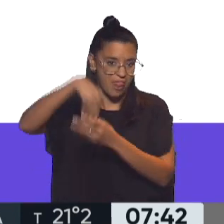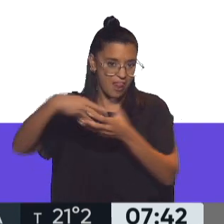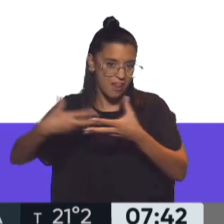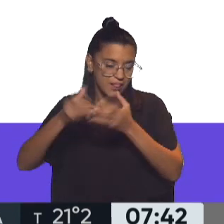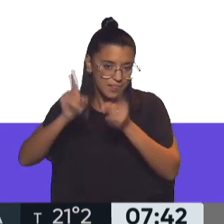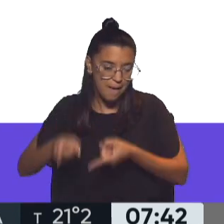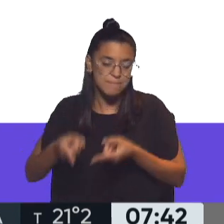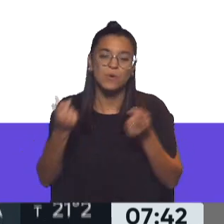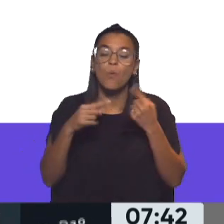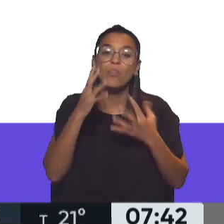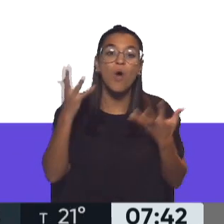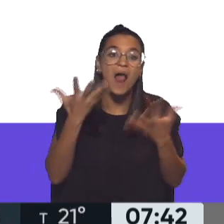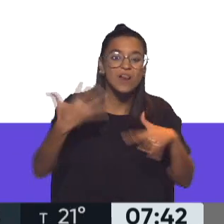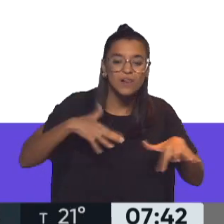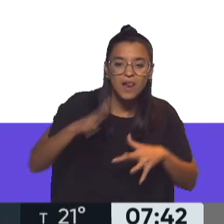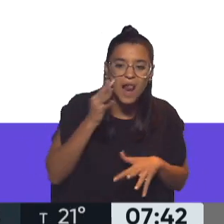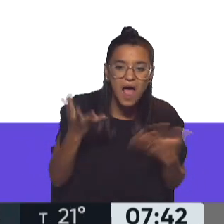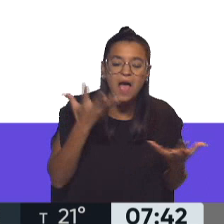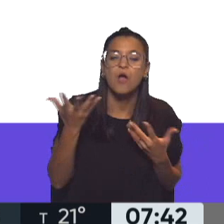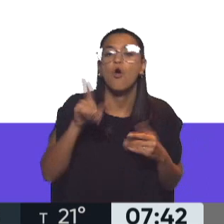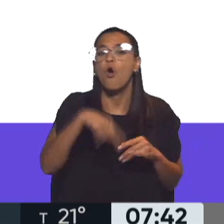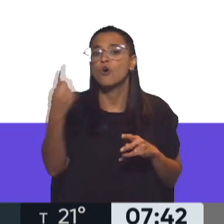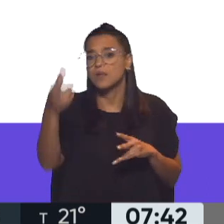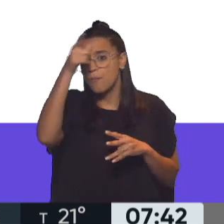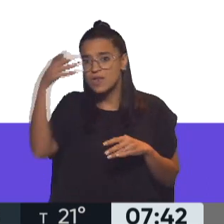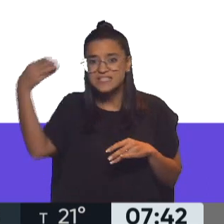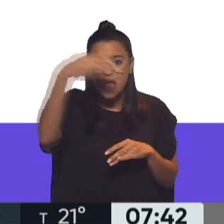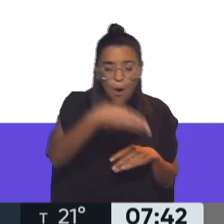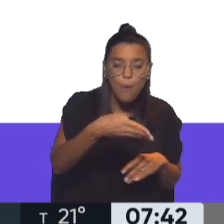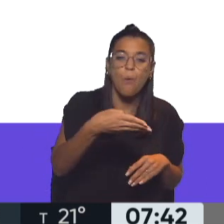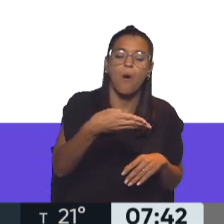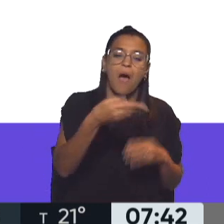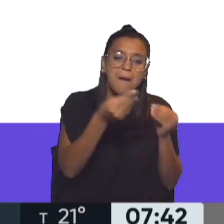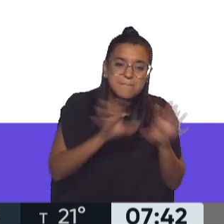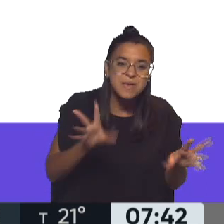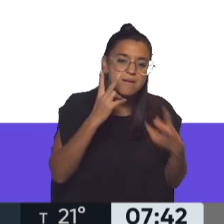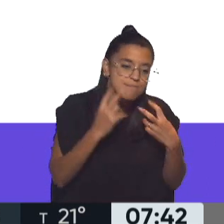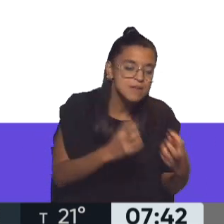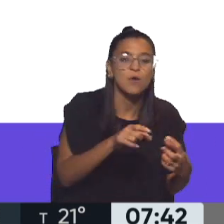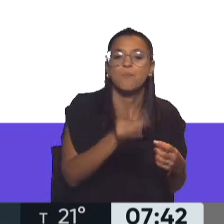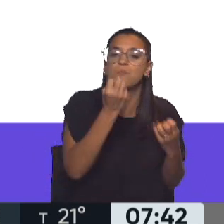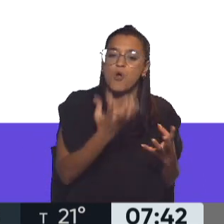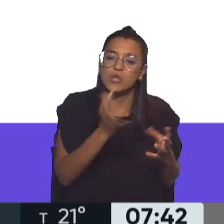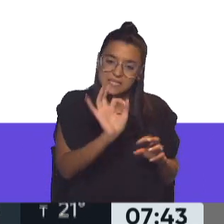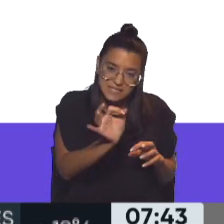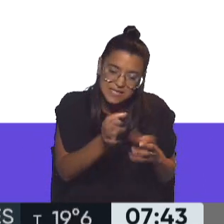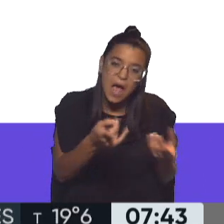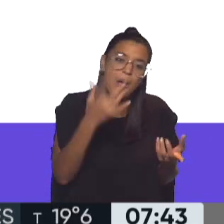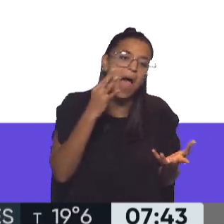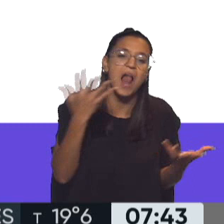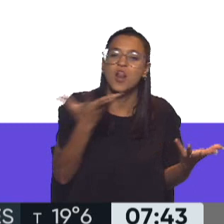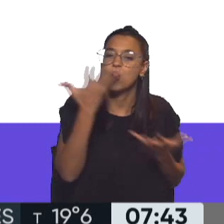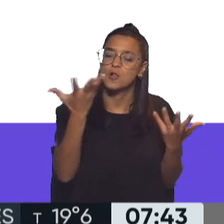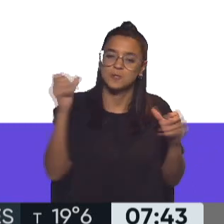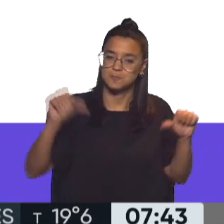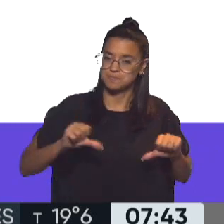acontece algo y va otra policía a empezar a proceder es porque evidentemente algo no huele